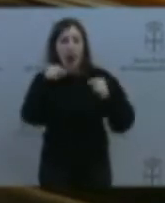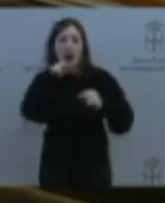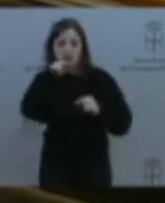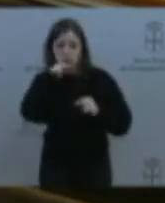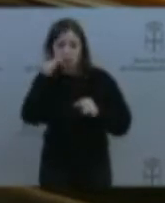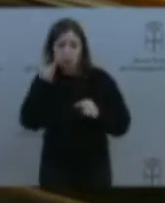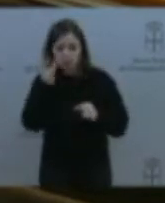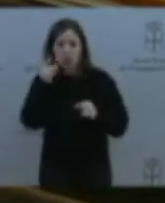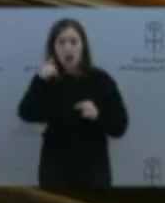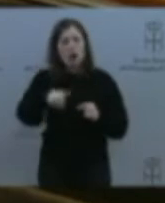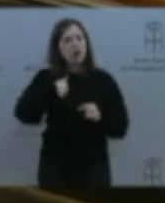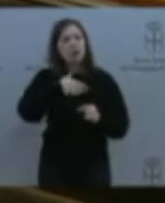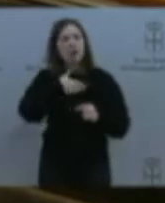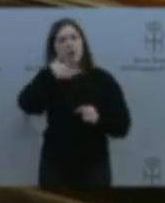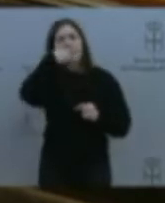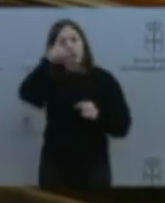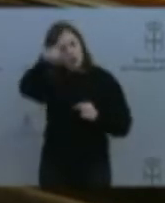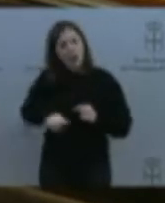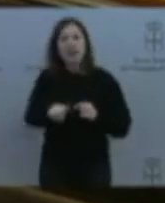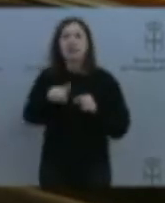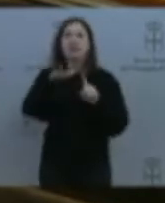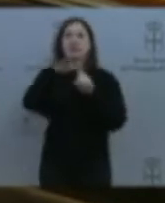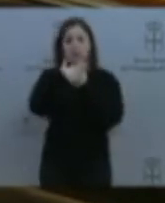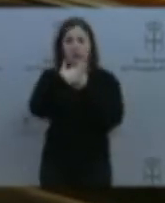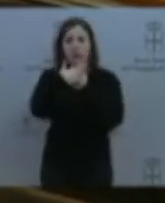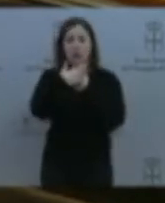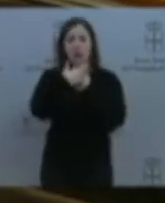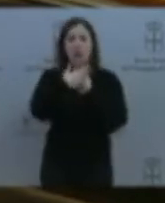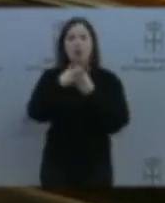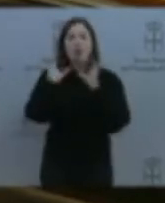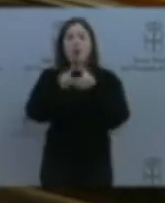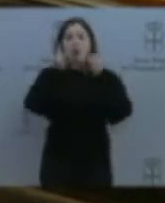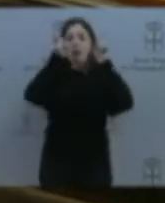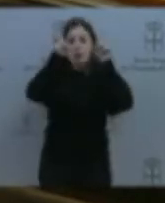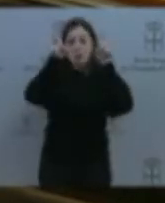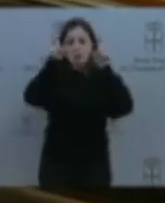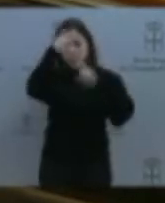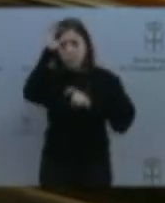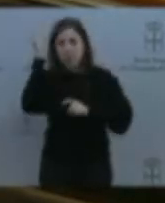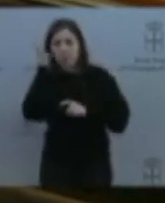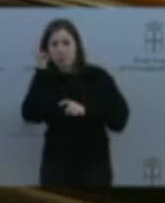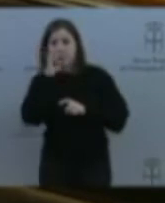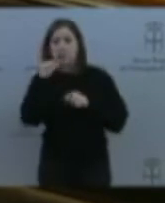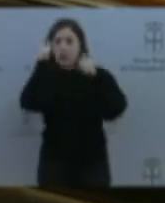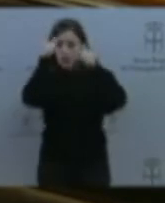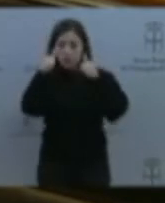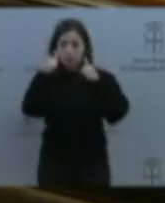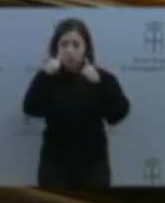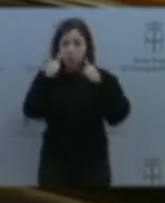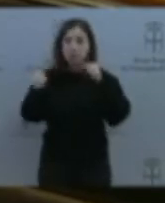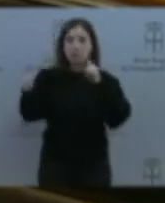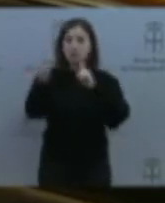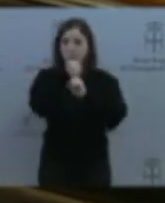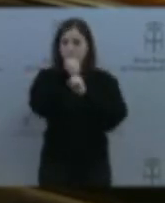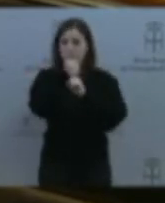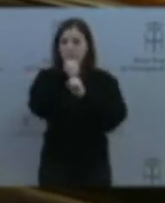situación que están viviendo a los maestres y los maestros que superaron la prueba de certificación de lingüa asturiana adaptada al marco común europeo de referencia para